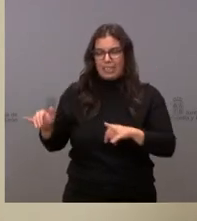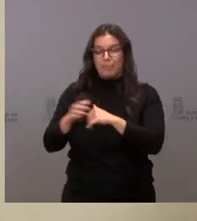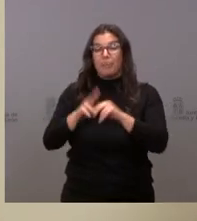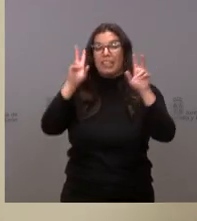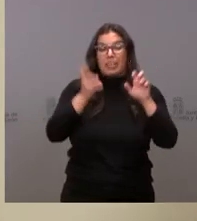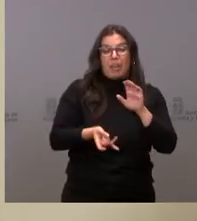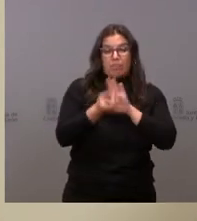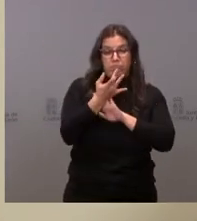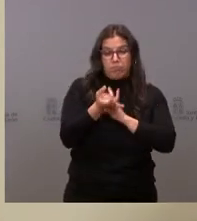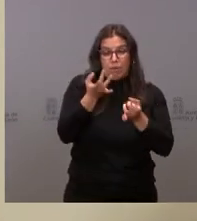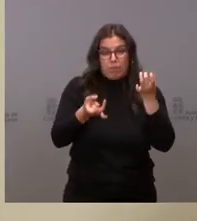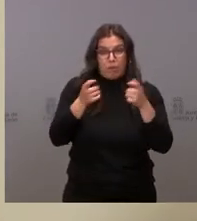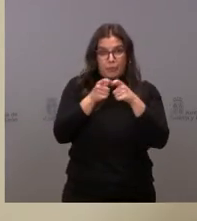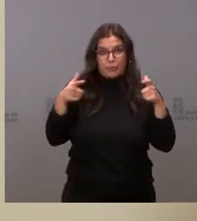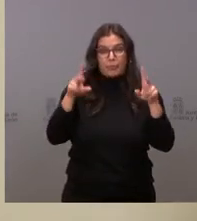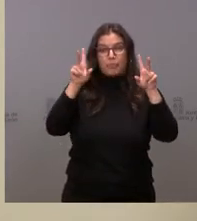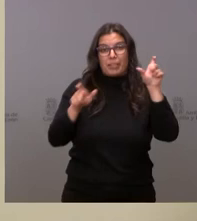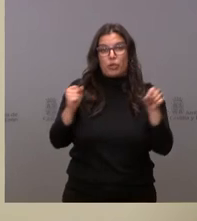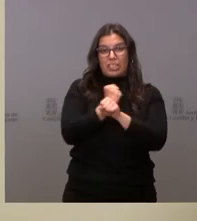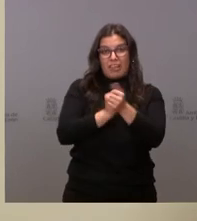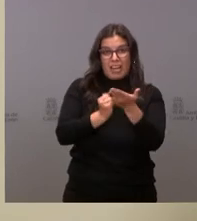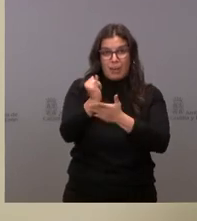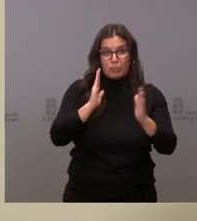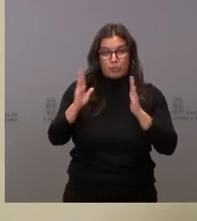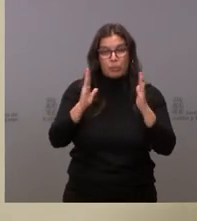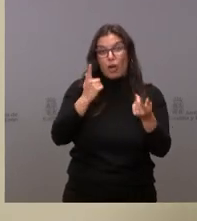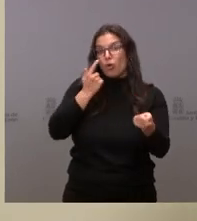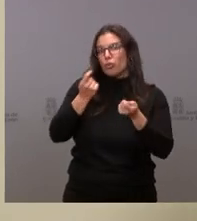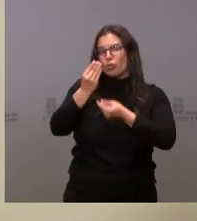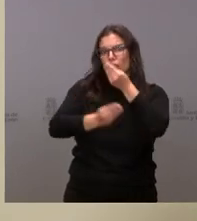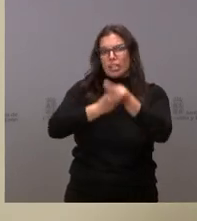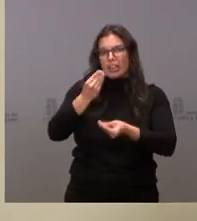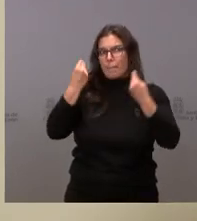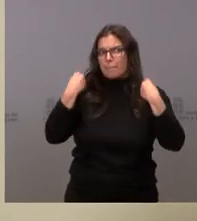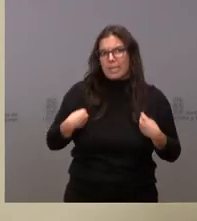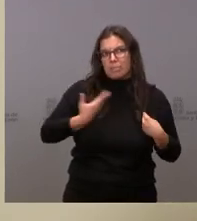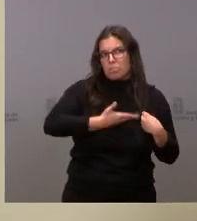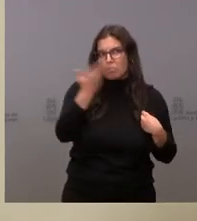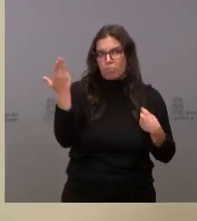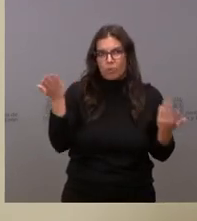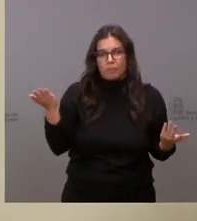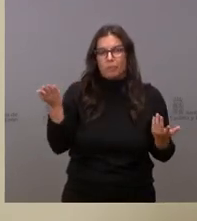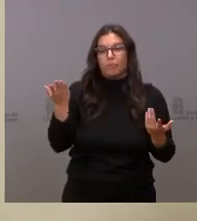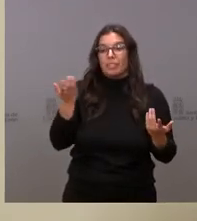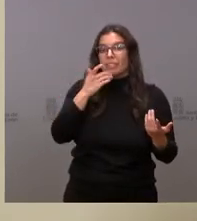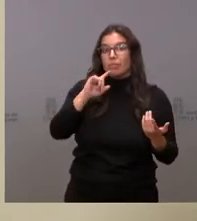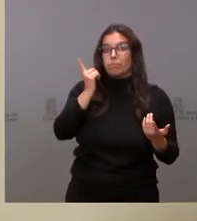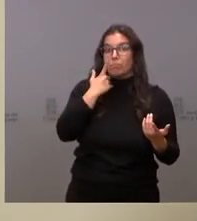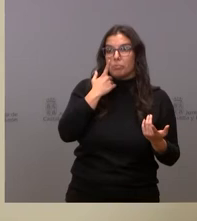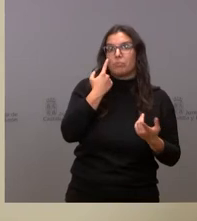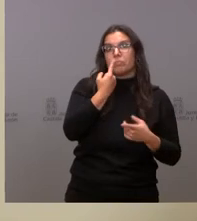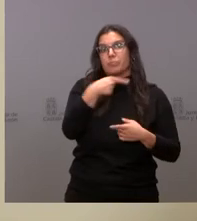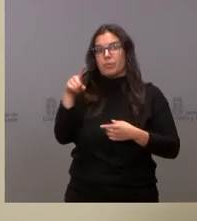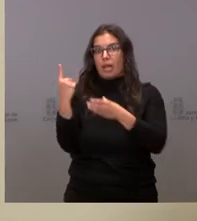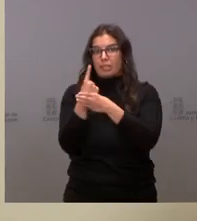temporeros, el control que se hace es exactamente el mismo, es decir, el aislamiento, el seguimiento y el